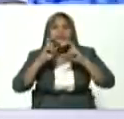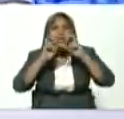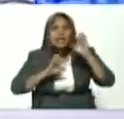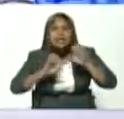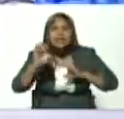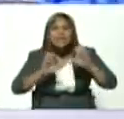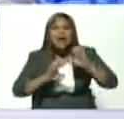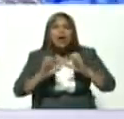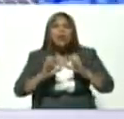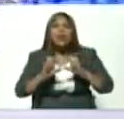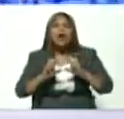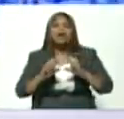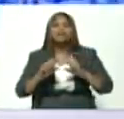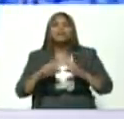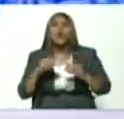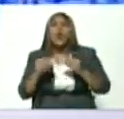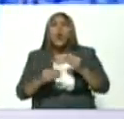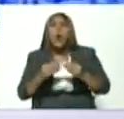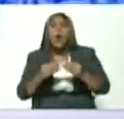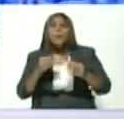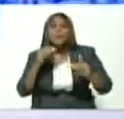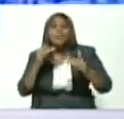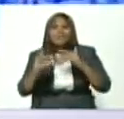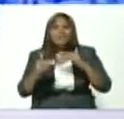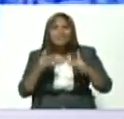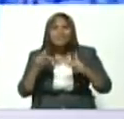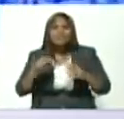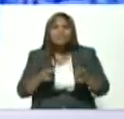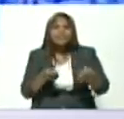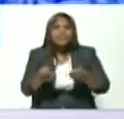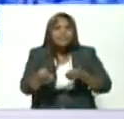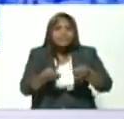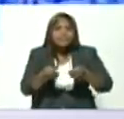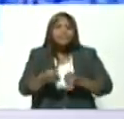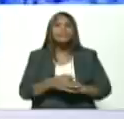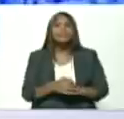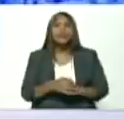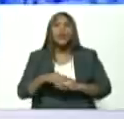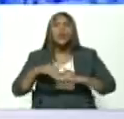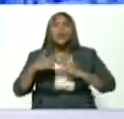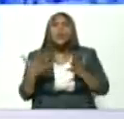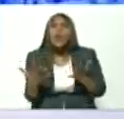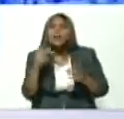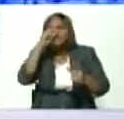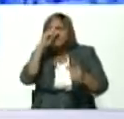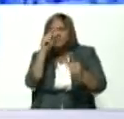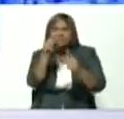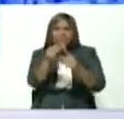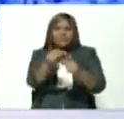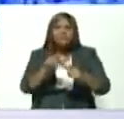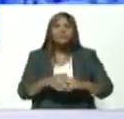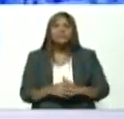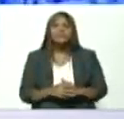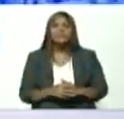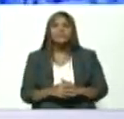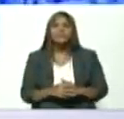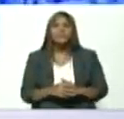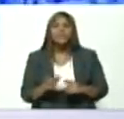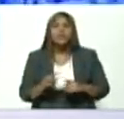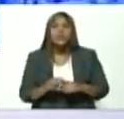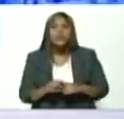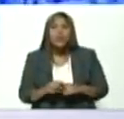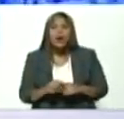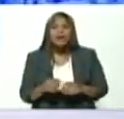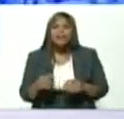condiciones generales de la guerra económica ¿cuál fue el objetivo de asfixiar